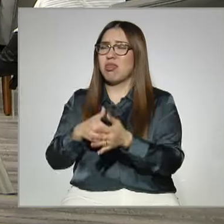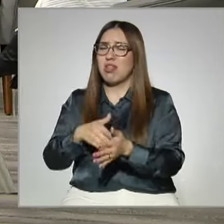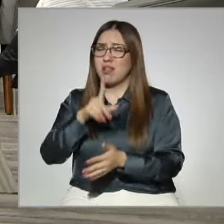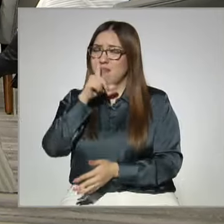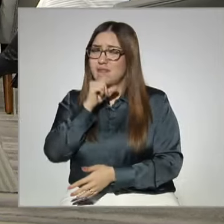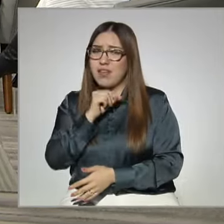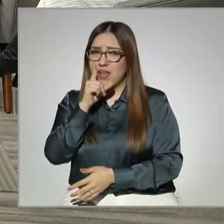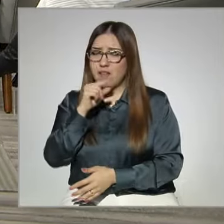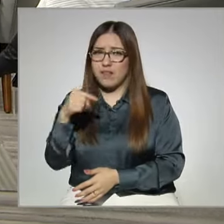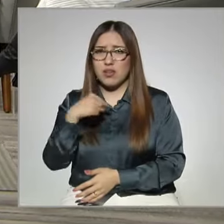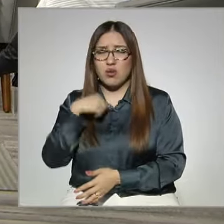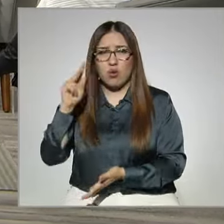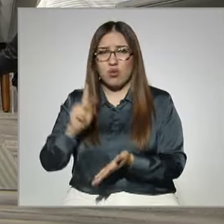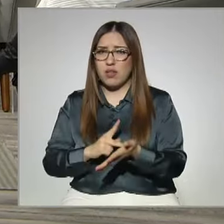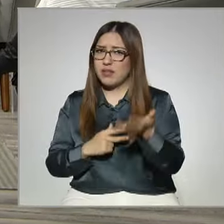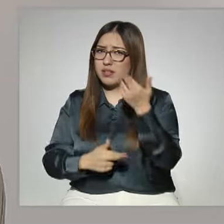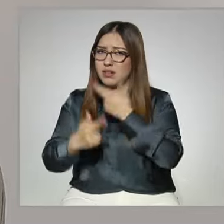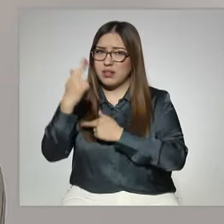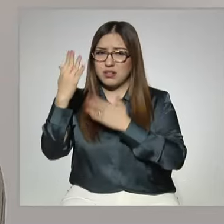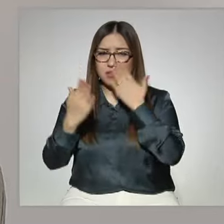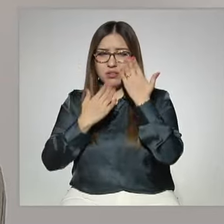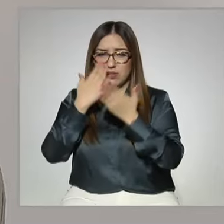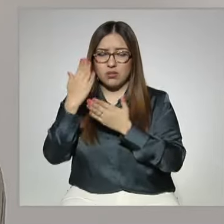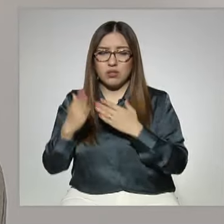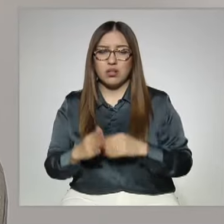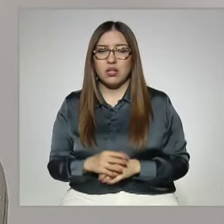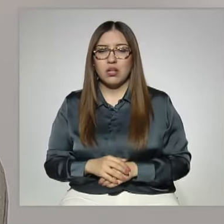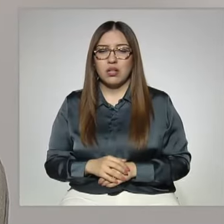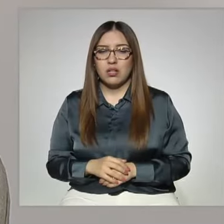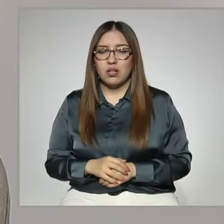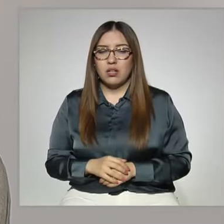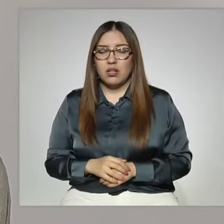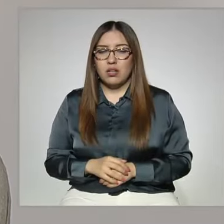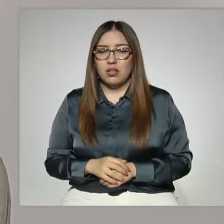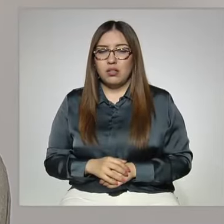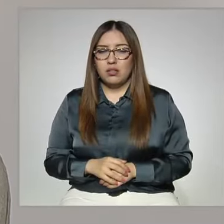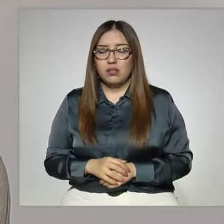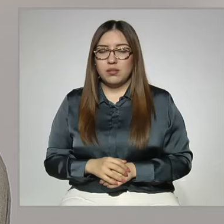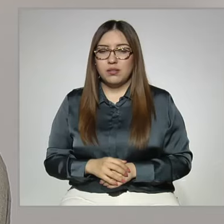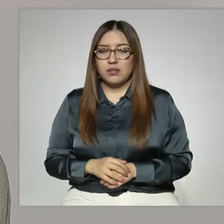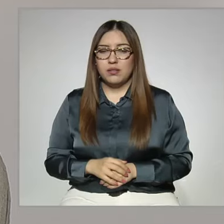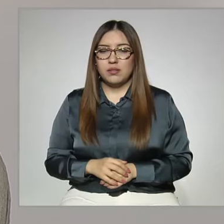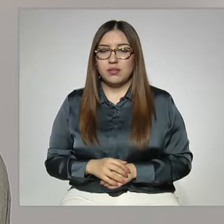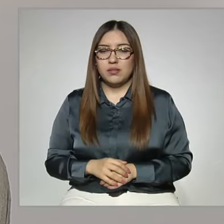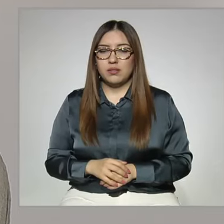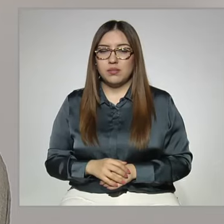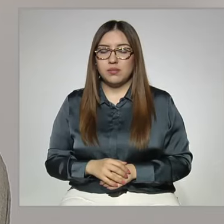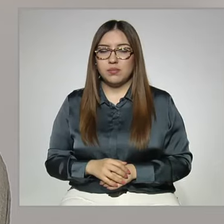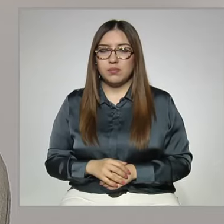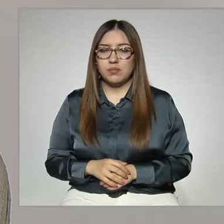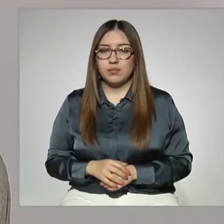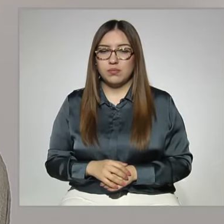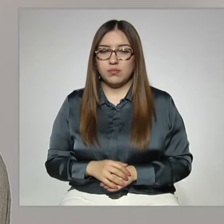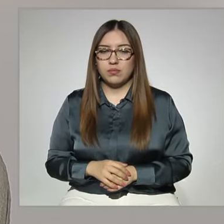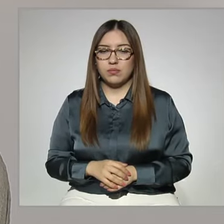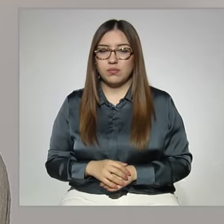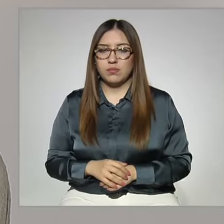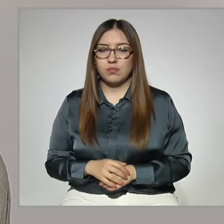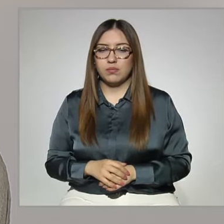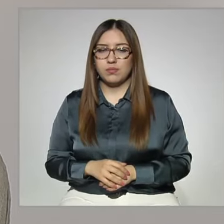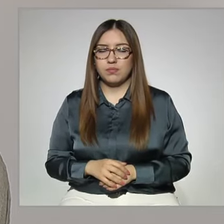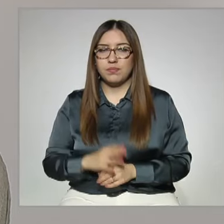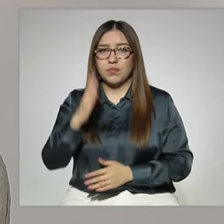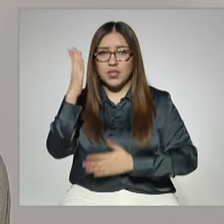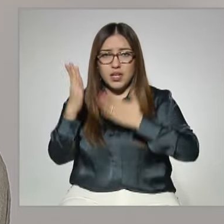estudios? Sí, en realidad, pues estudiar puede ser algo que se vuelva un cotidiano, un